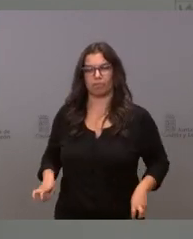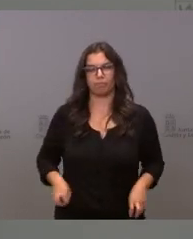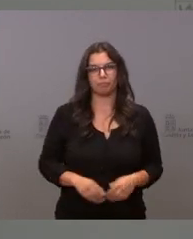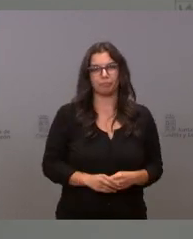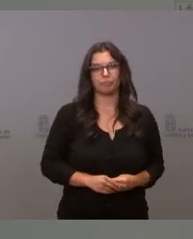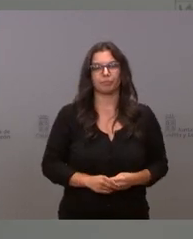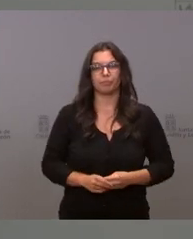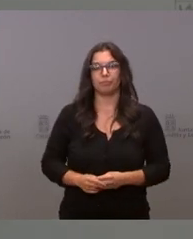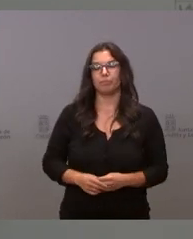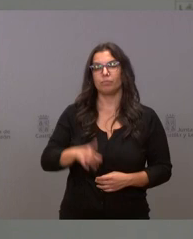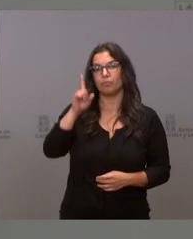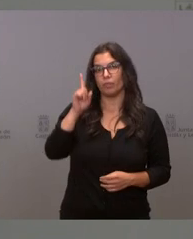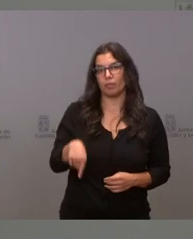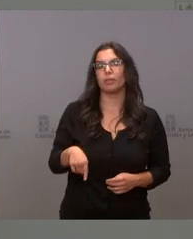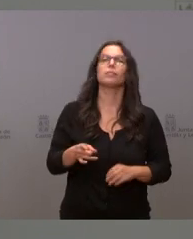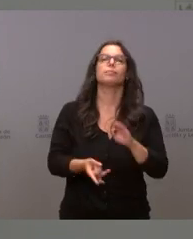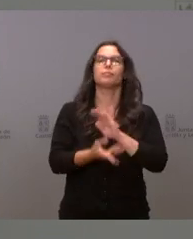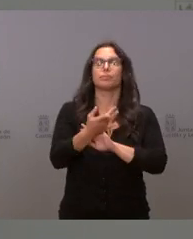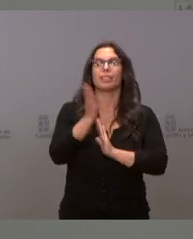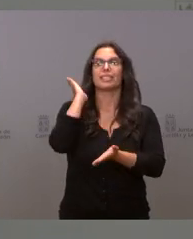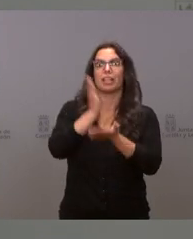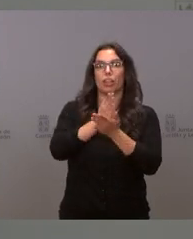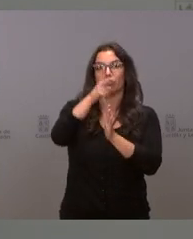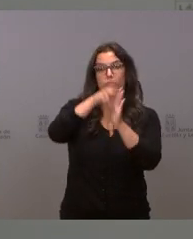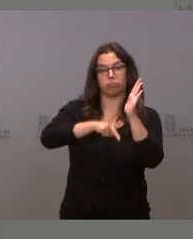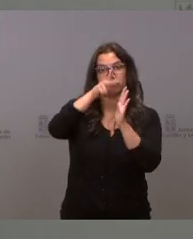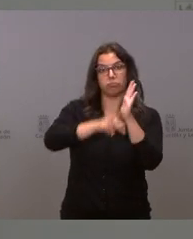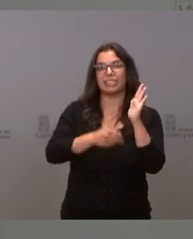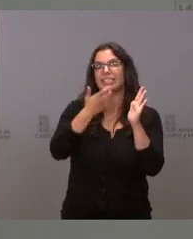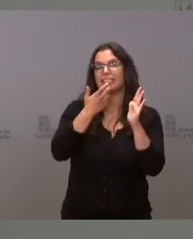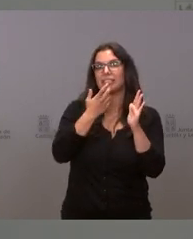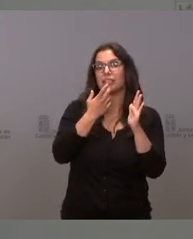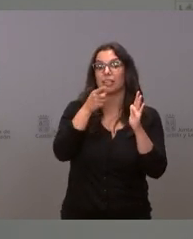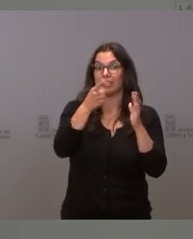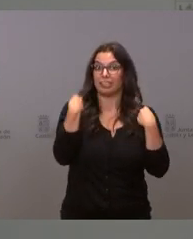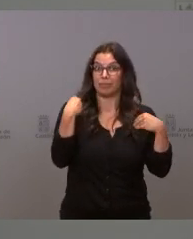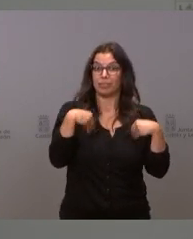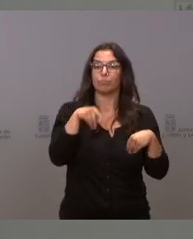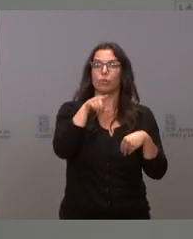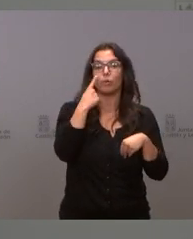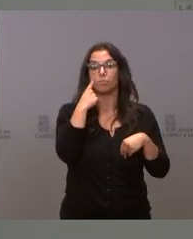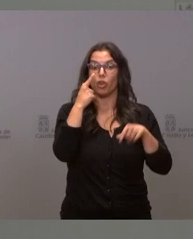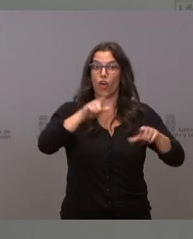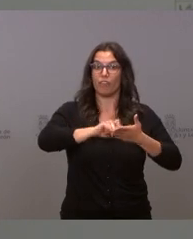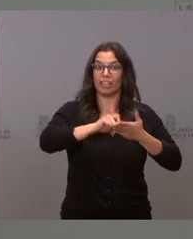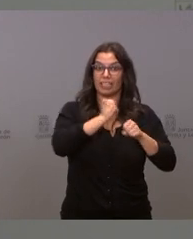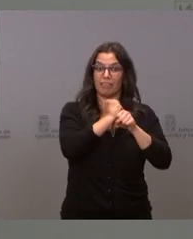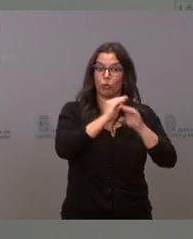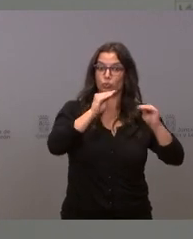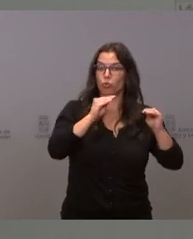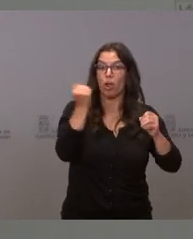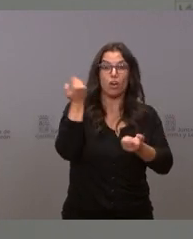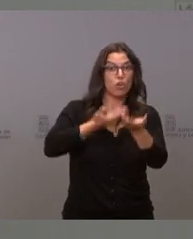Se establece también un régimen sancionador a quien no colabore con la tarea de la oficina. Un duro régimen